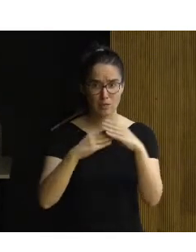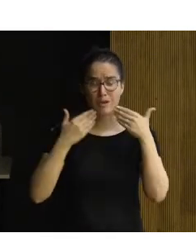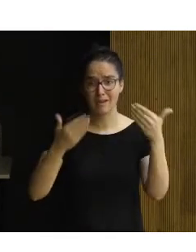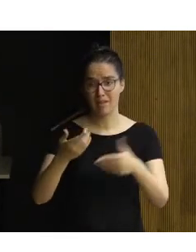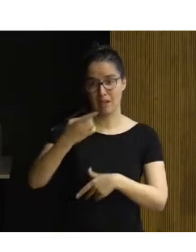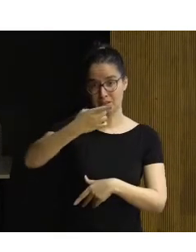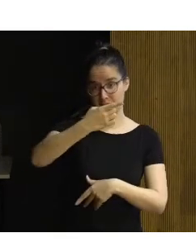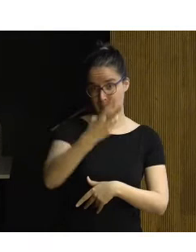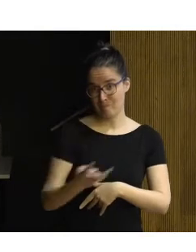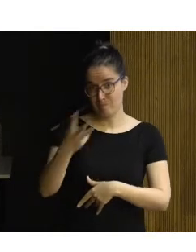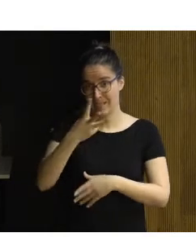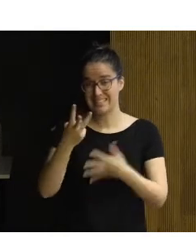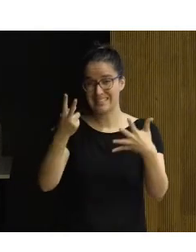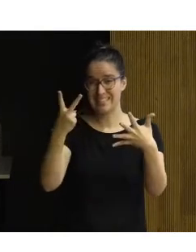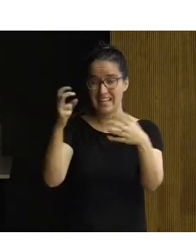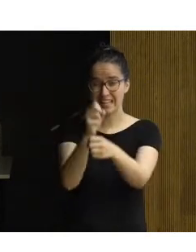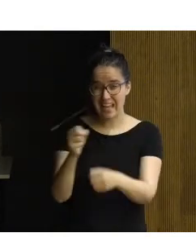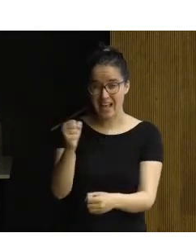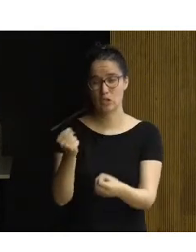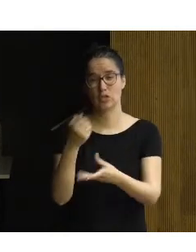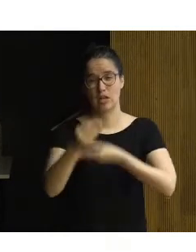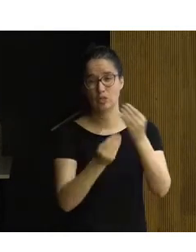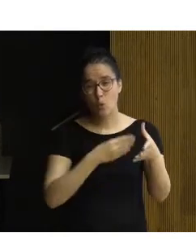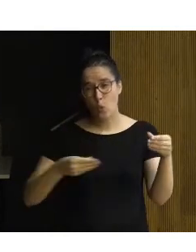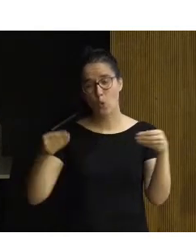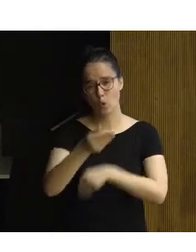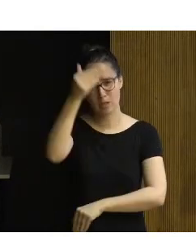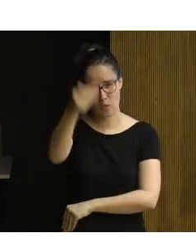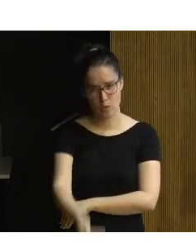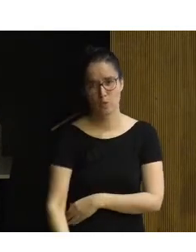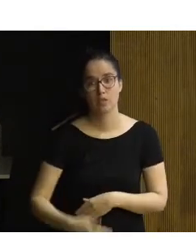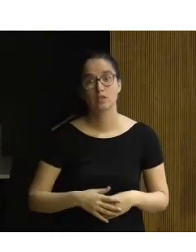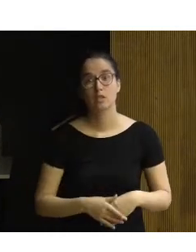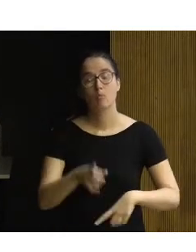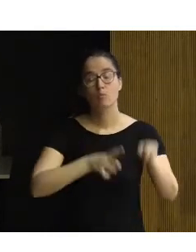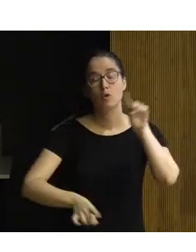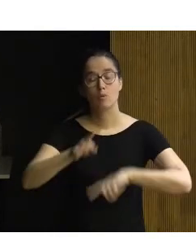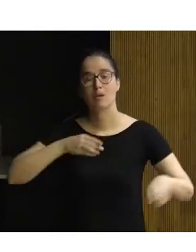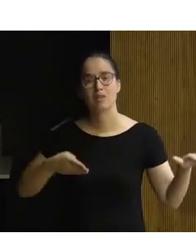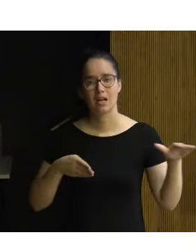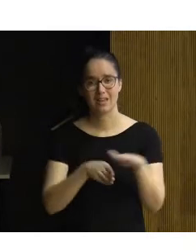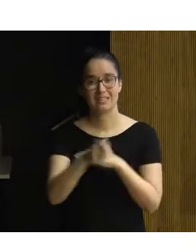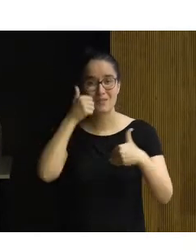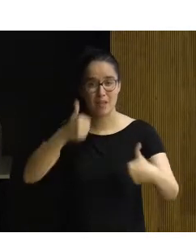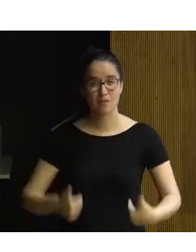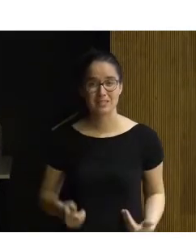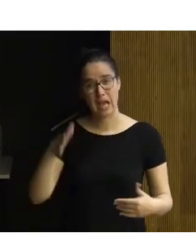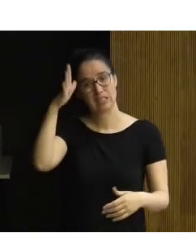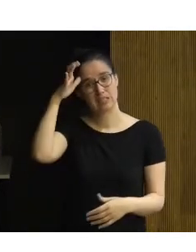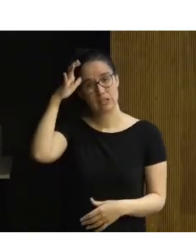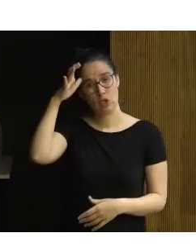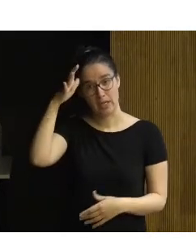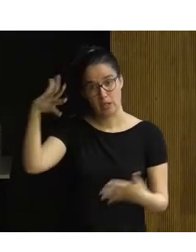durante siete años han sido capaces de realizar un documento muy importante. El problema de la accesibilidad física, sensorial,